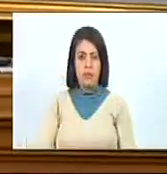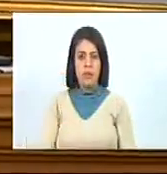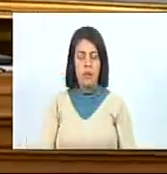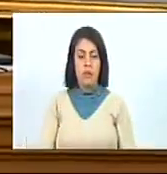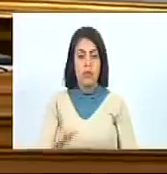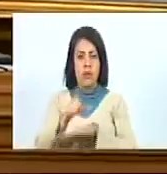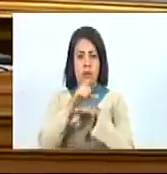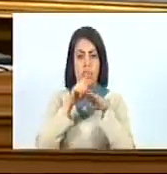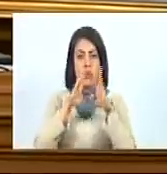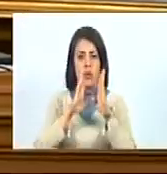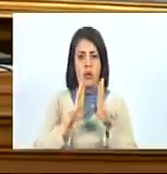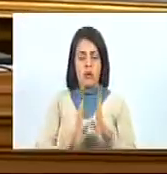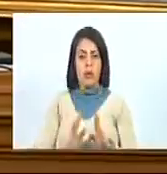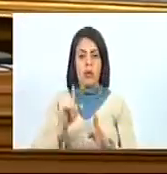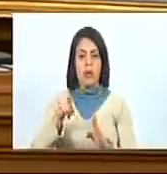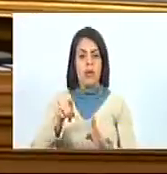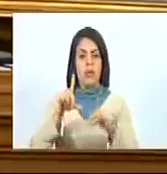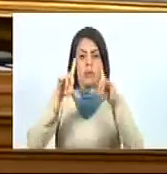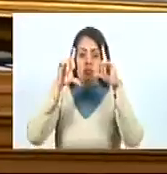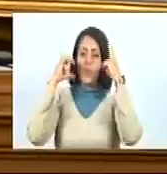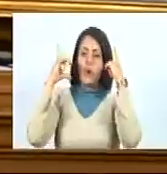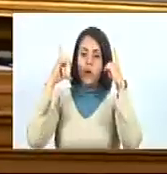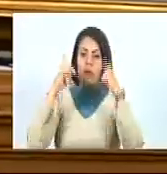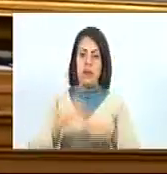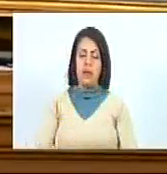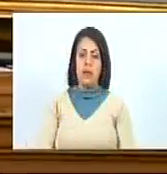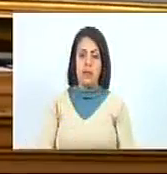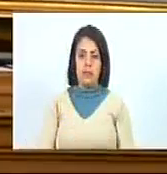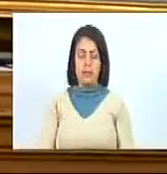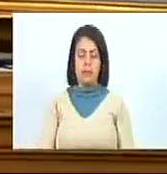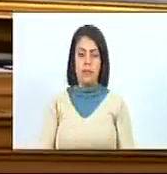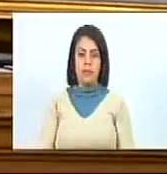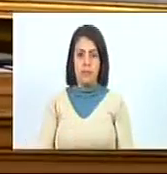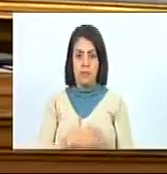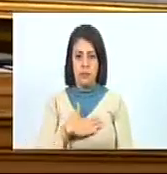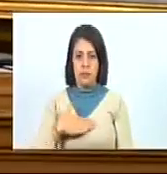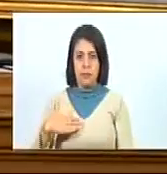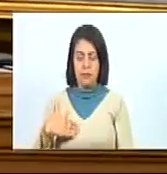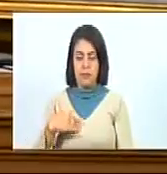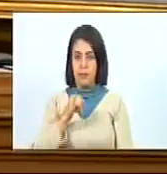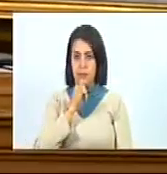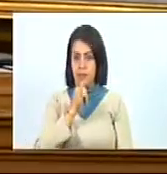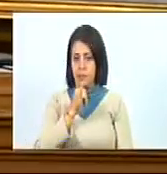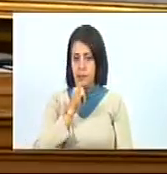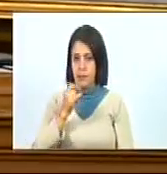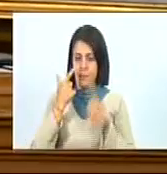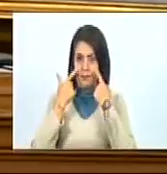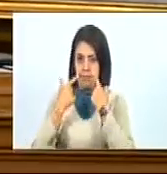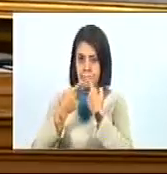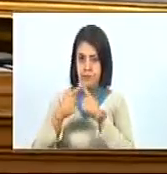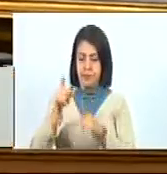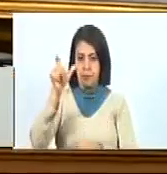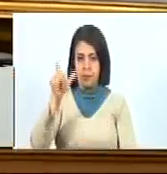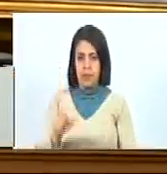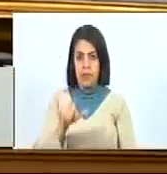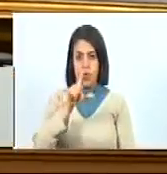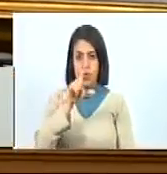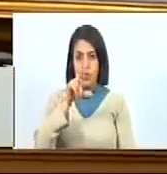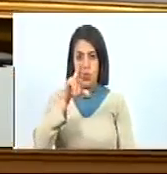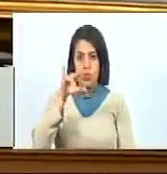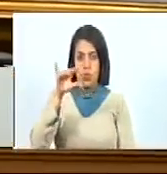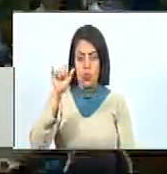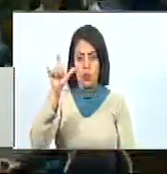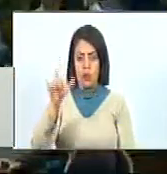gobernador del estado La Guaira. Quiero dejar ahora en el uso de la palabra al diputado Luis Eduardo Martínez.